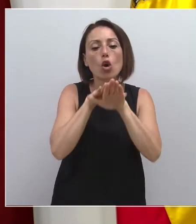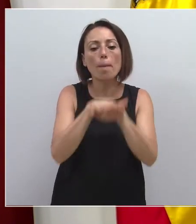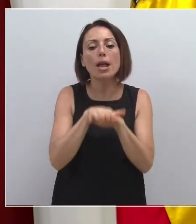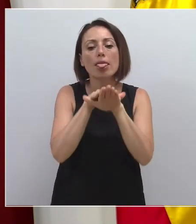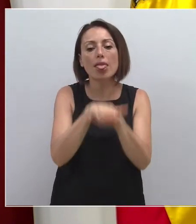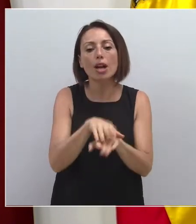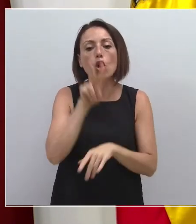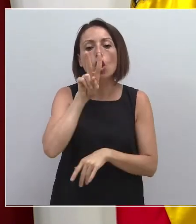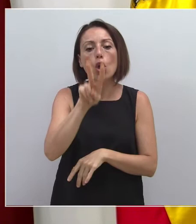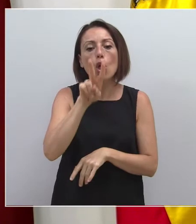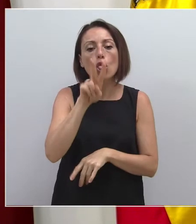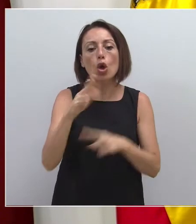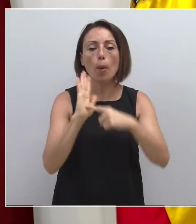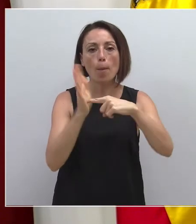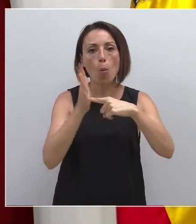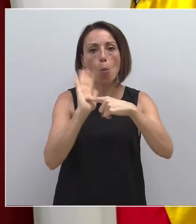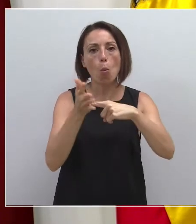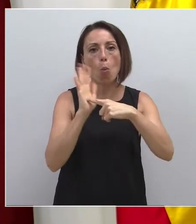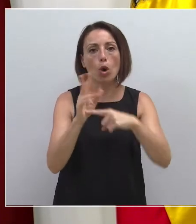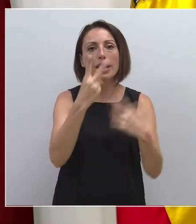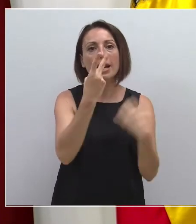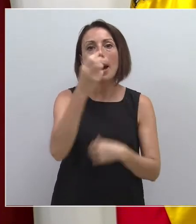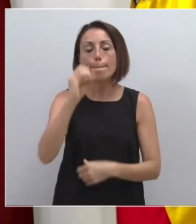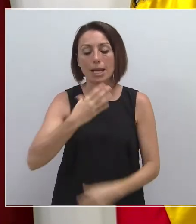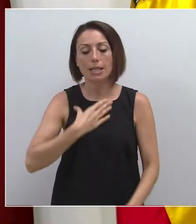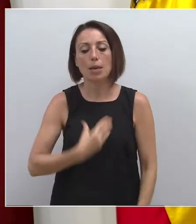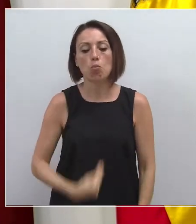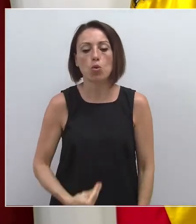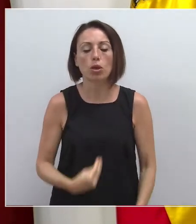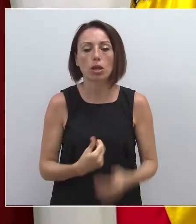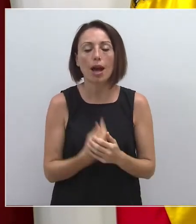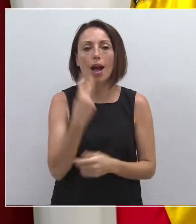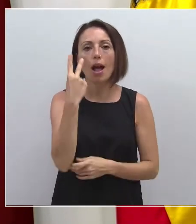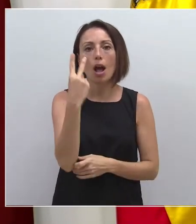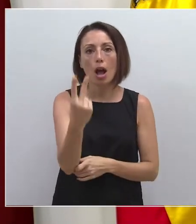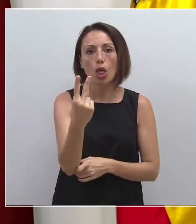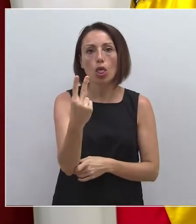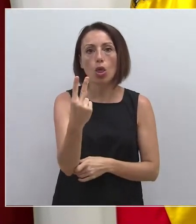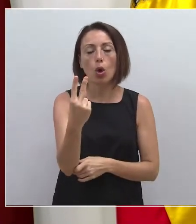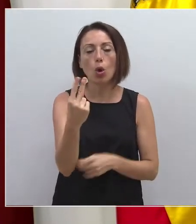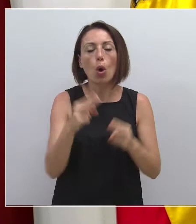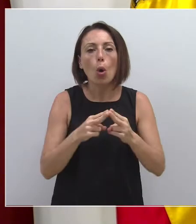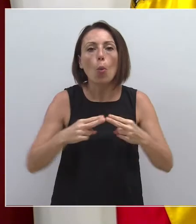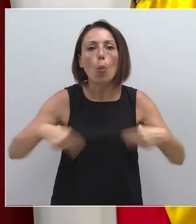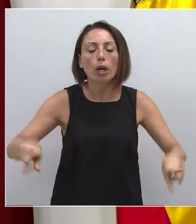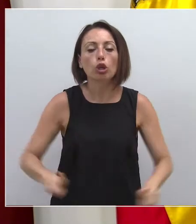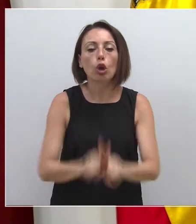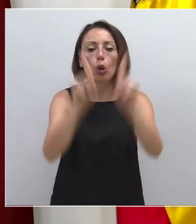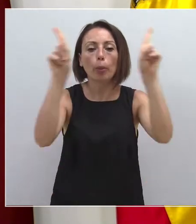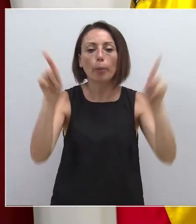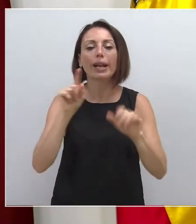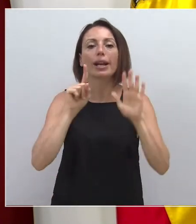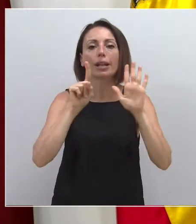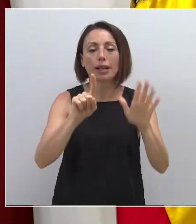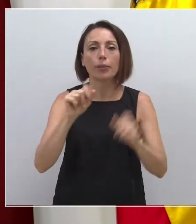dos a Molina, veinte a Murcia, dos a Puerto Lumbreras, uno a San Javier,